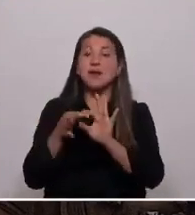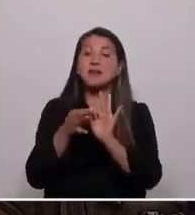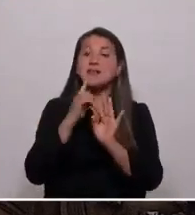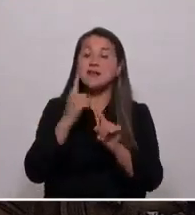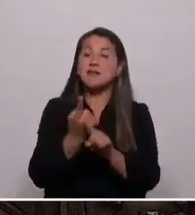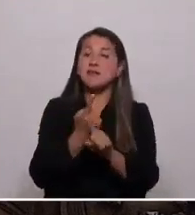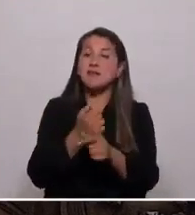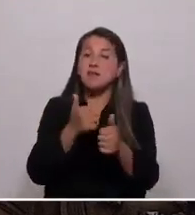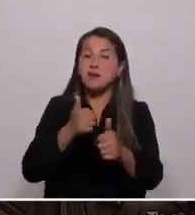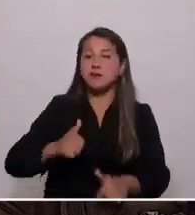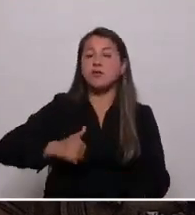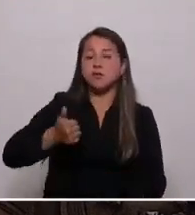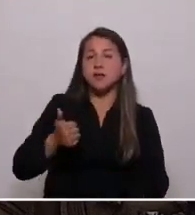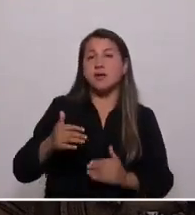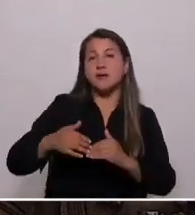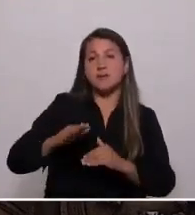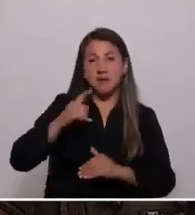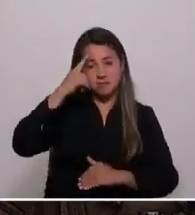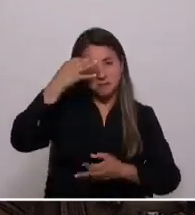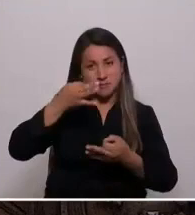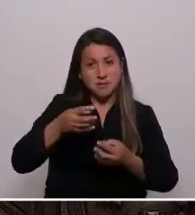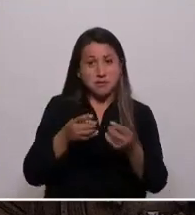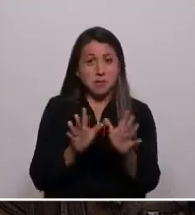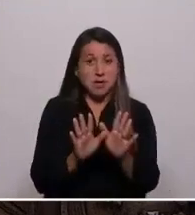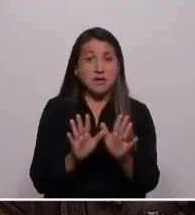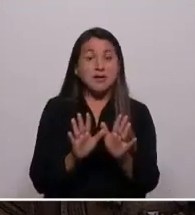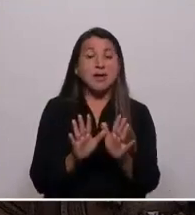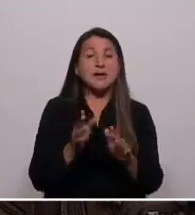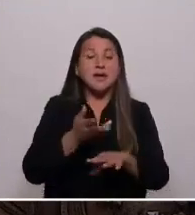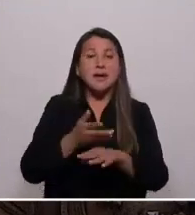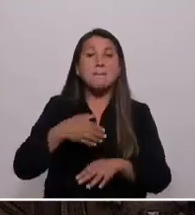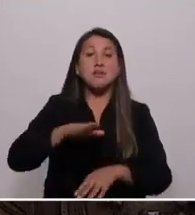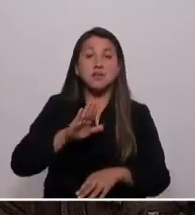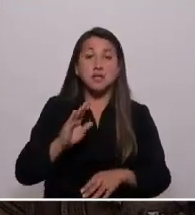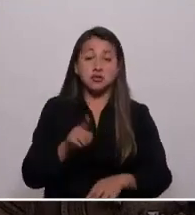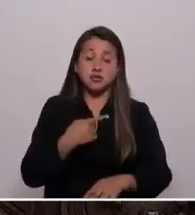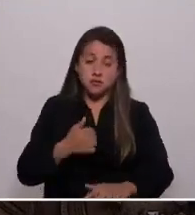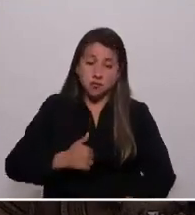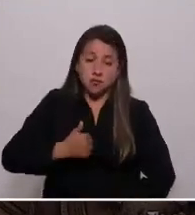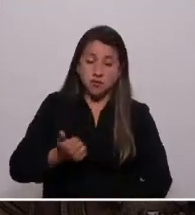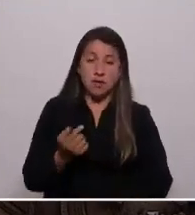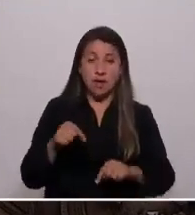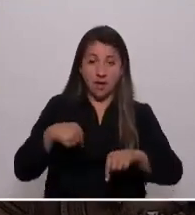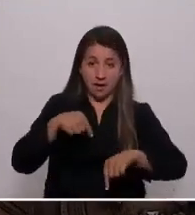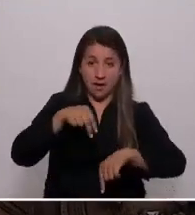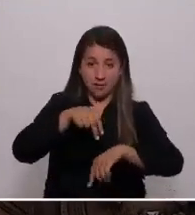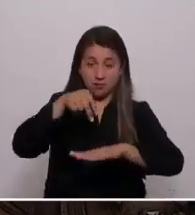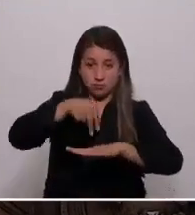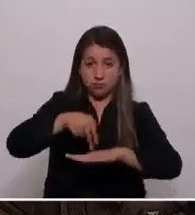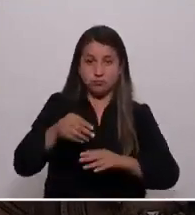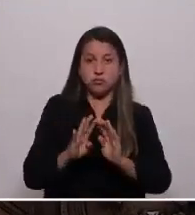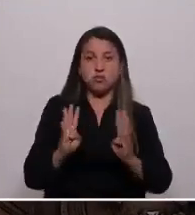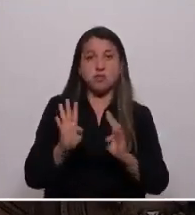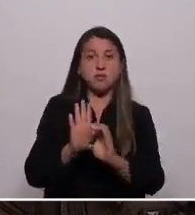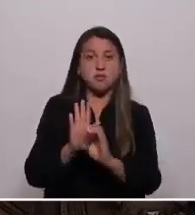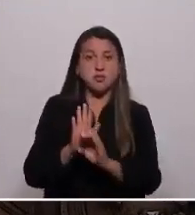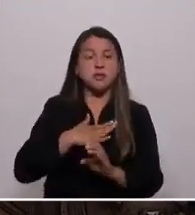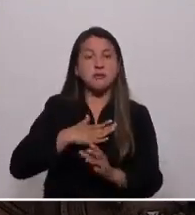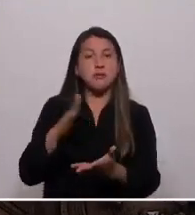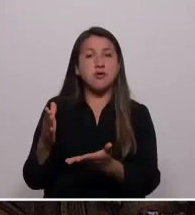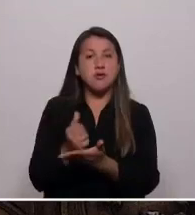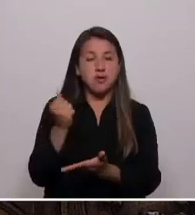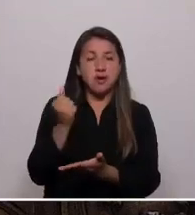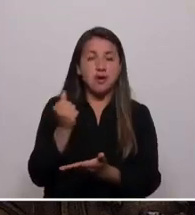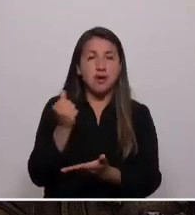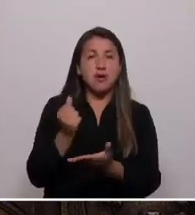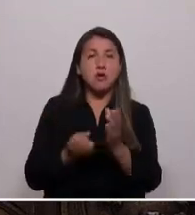voluntad y, por sobre todo, la convicción democrática que nos mueve a la gran mayoría de quienes estamos acá en esta Convención Constitucional, vamos a lograr sentar las